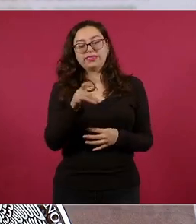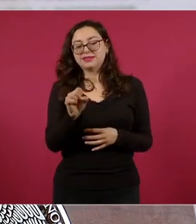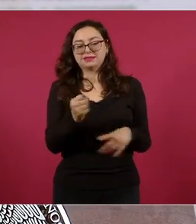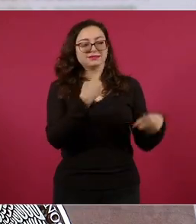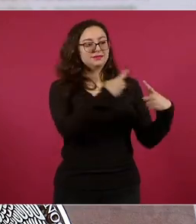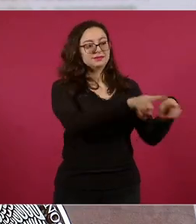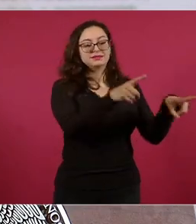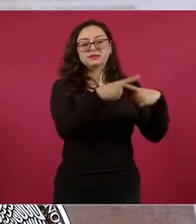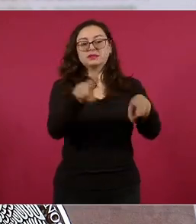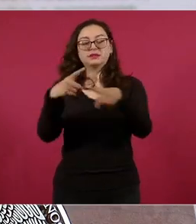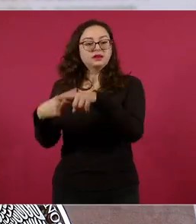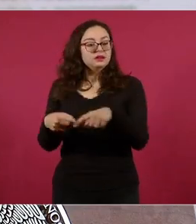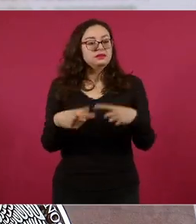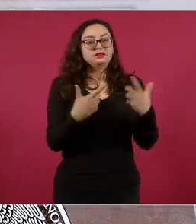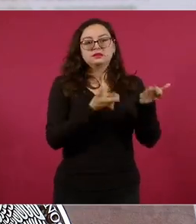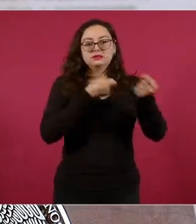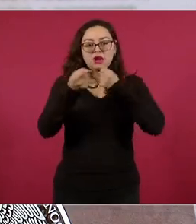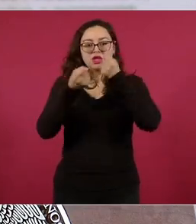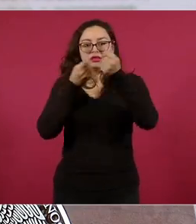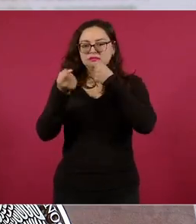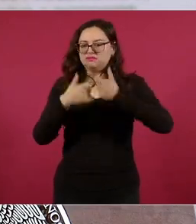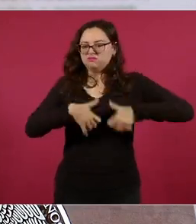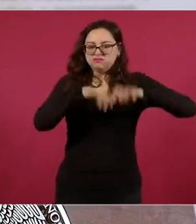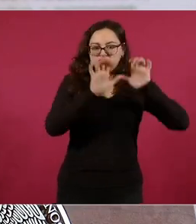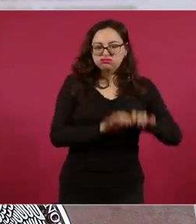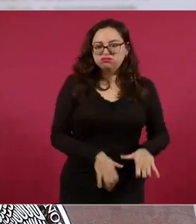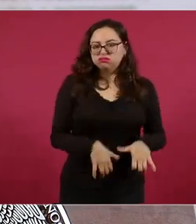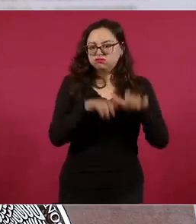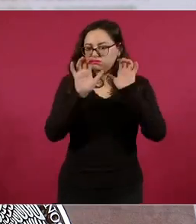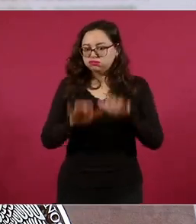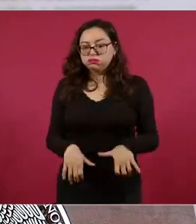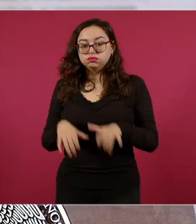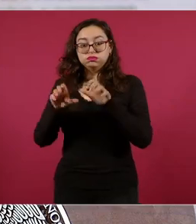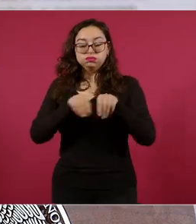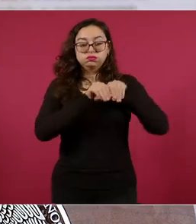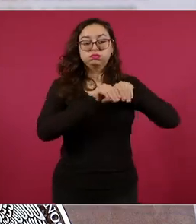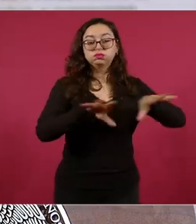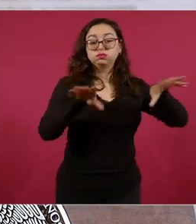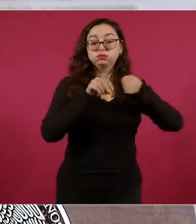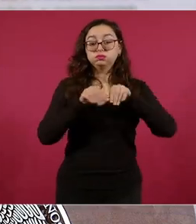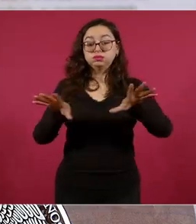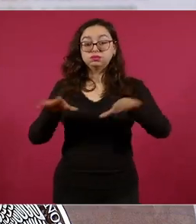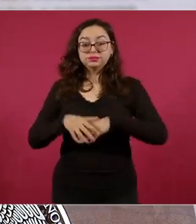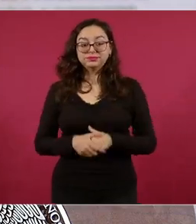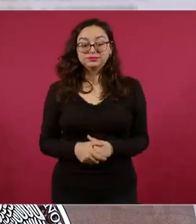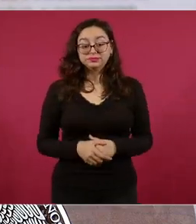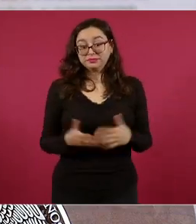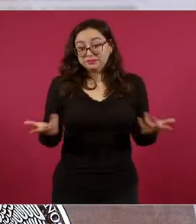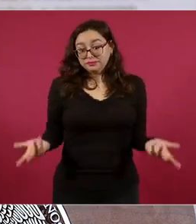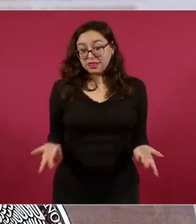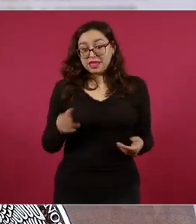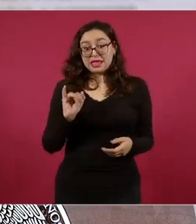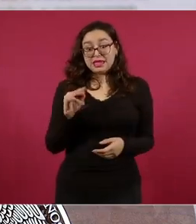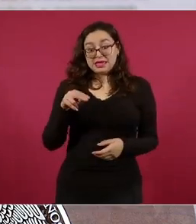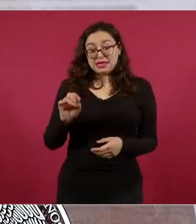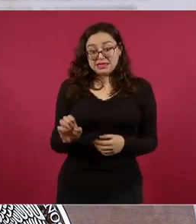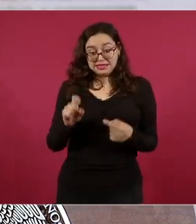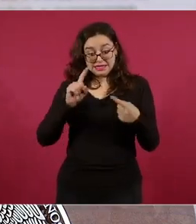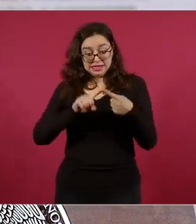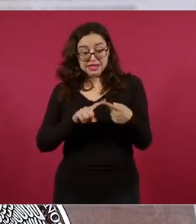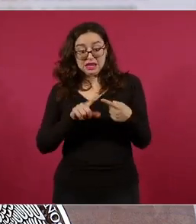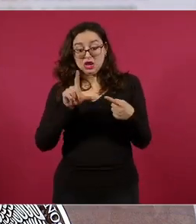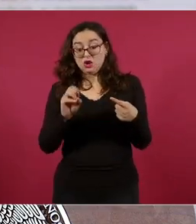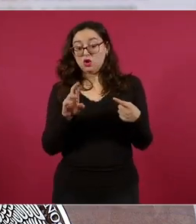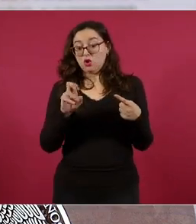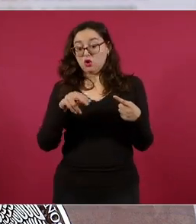Pero aquí destacan dos, los exconsejeros del Instituto Nacional Electoral, Lorenzo Córdoba y Ciro Murayana,